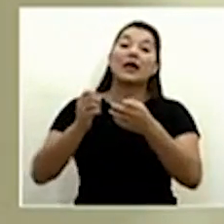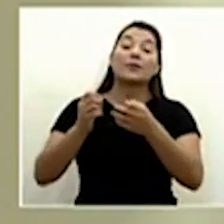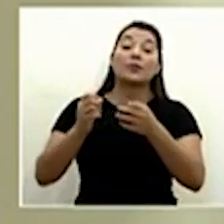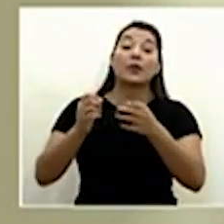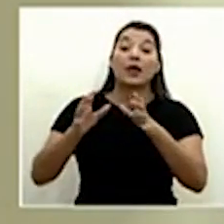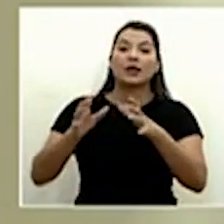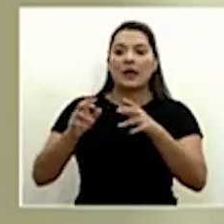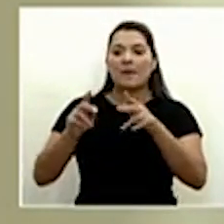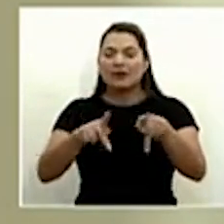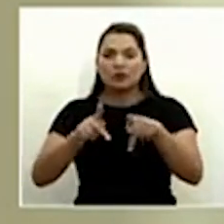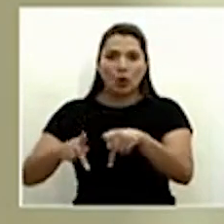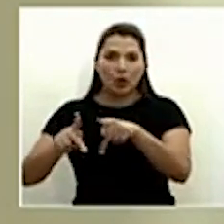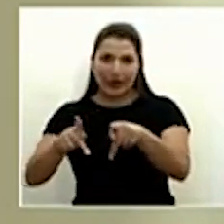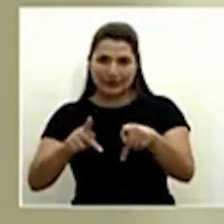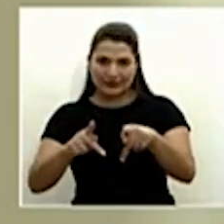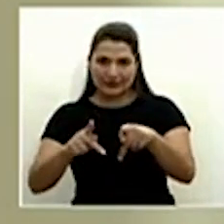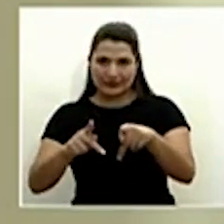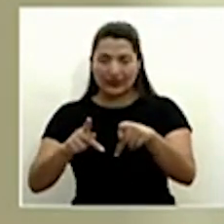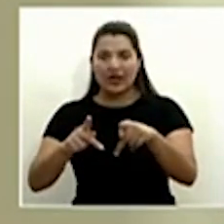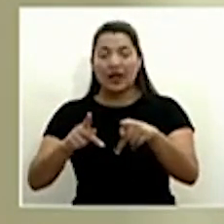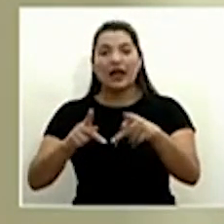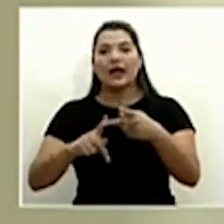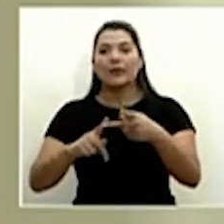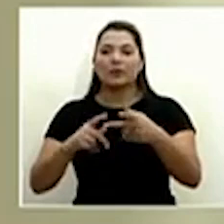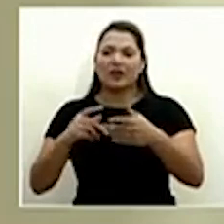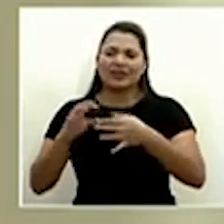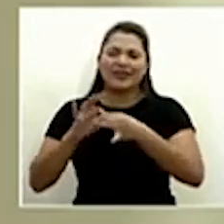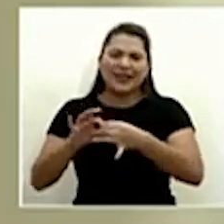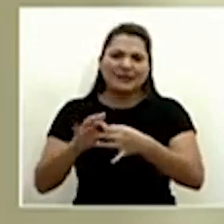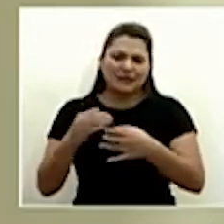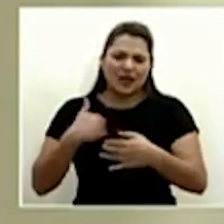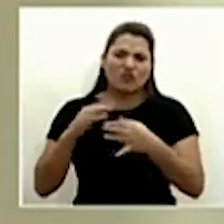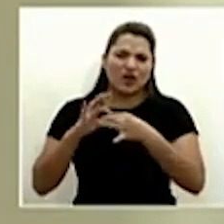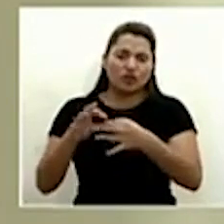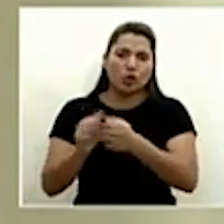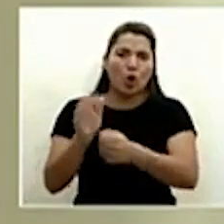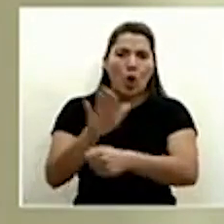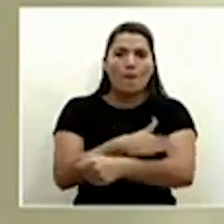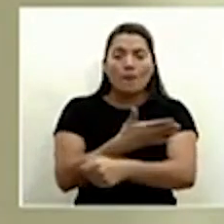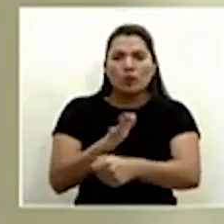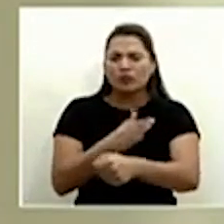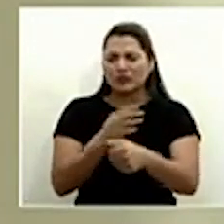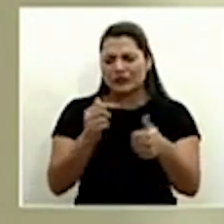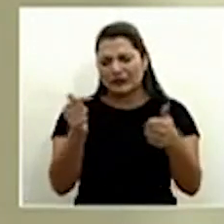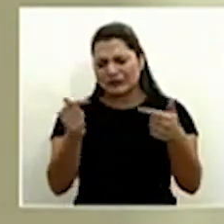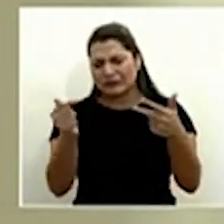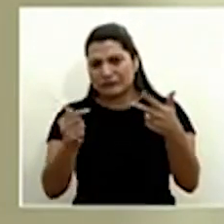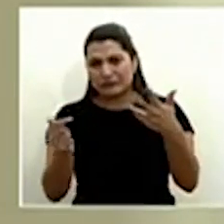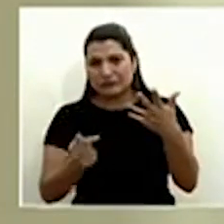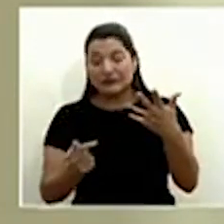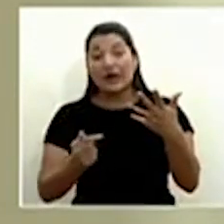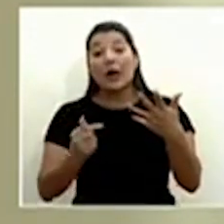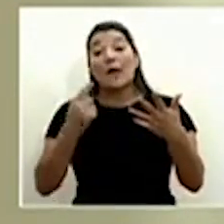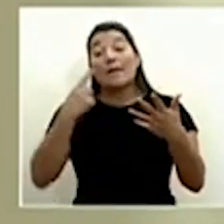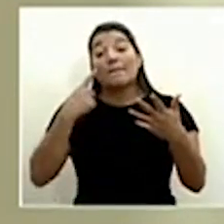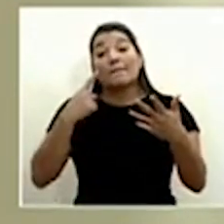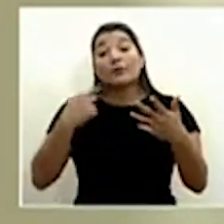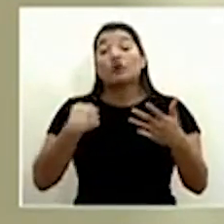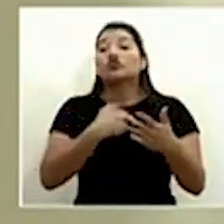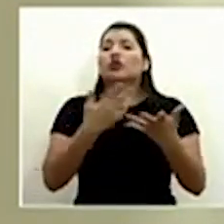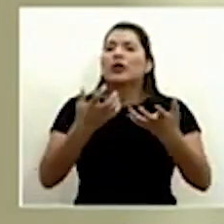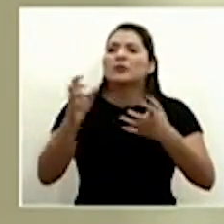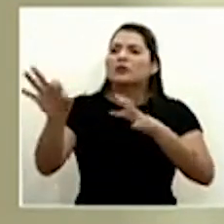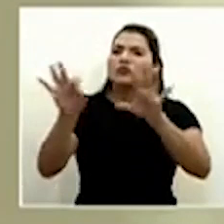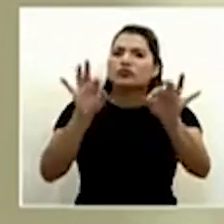de la Unión de Trabajadores por la Música con su trayectoria. La buena mano para convocar y invitar al diálogo de arte